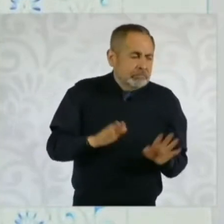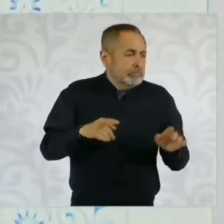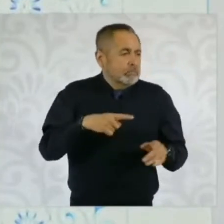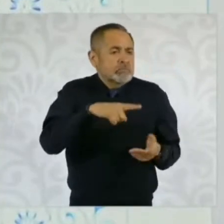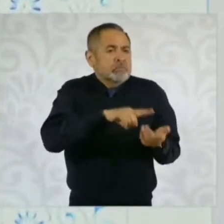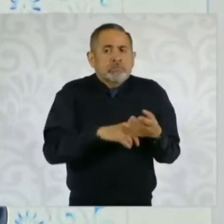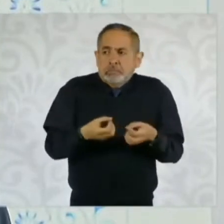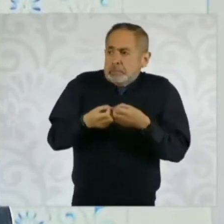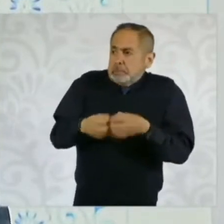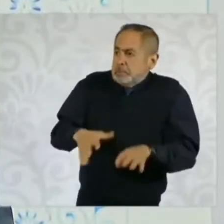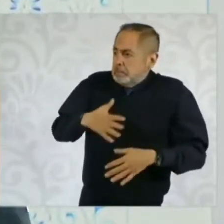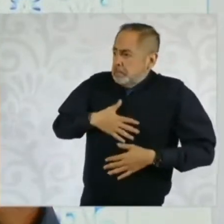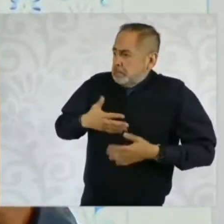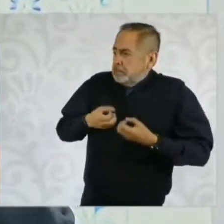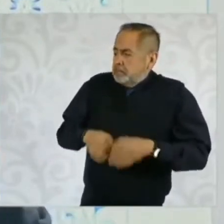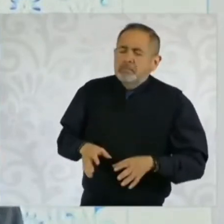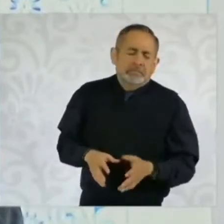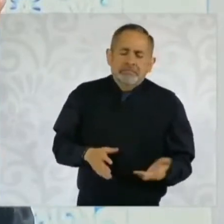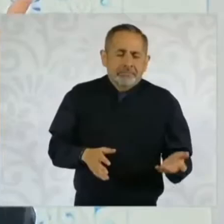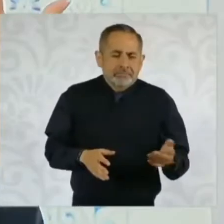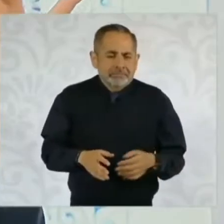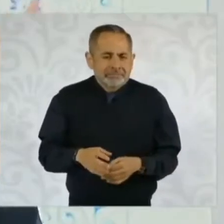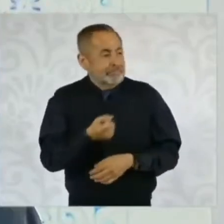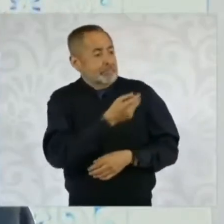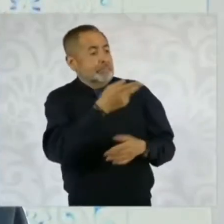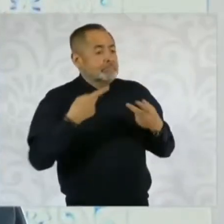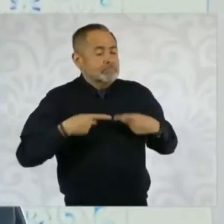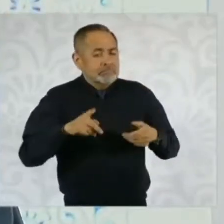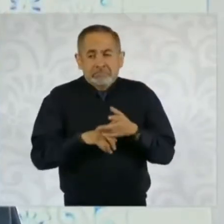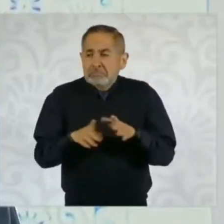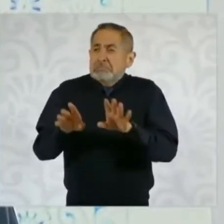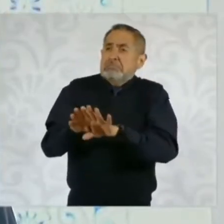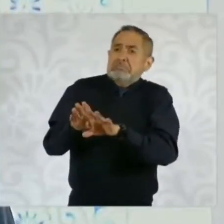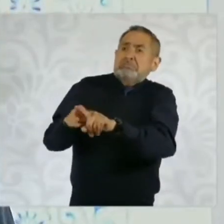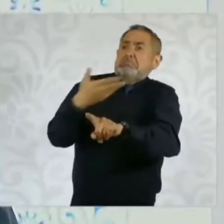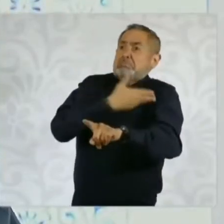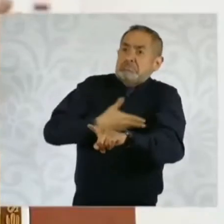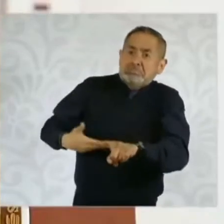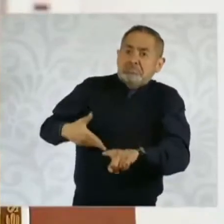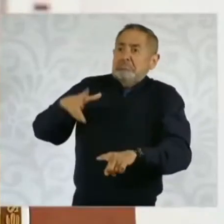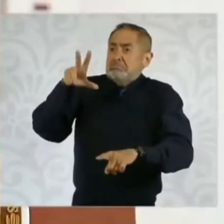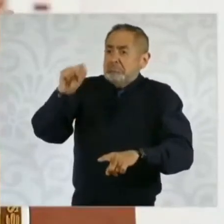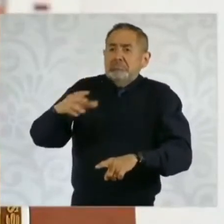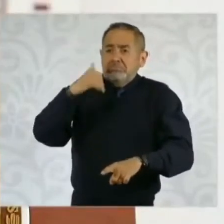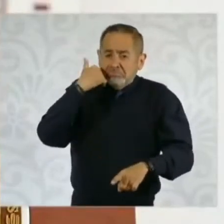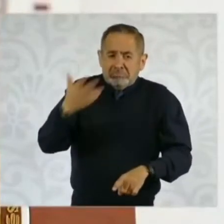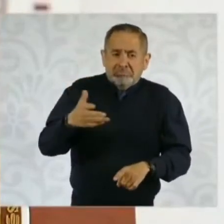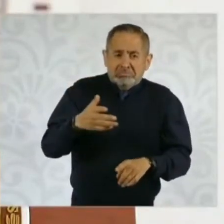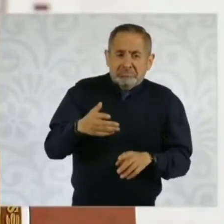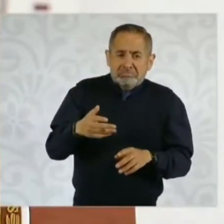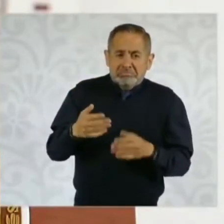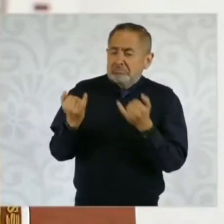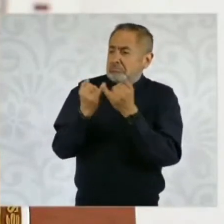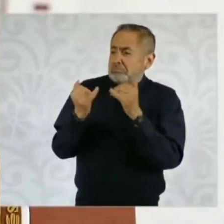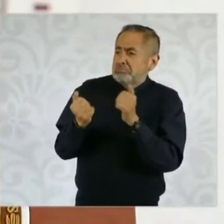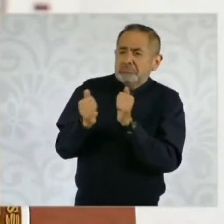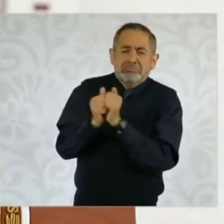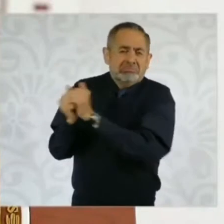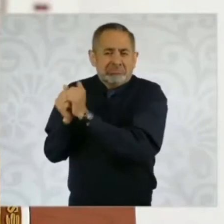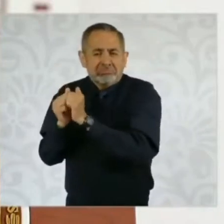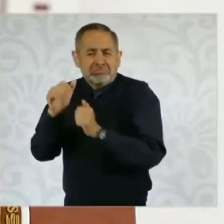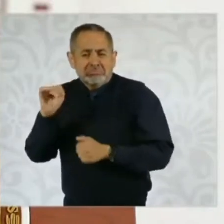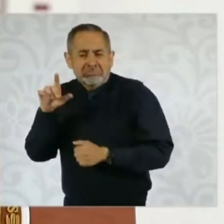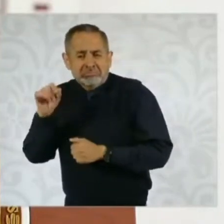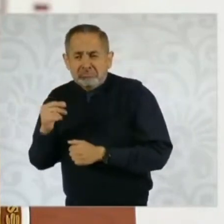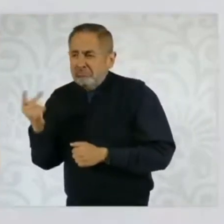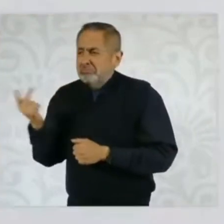lo que tenían. Hay gente que dice, ¿cómo es posible que la presidenta no marque su distancia con el presidente López Obrador?